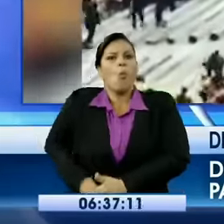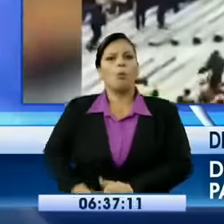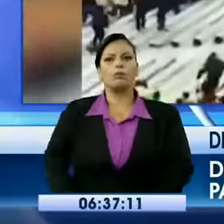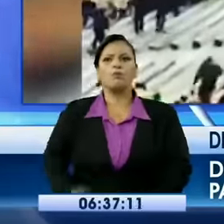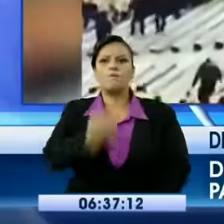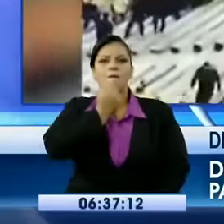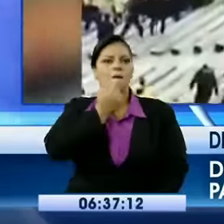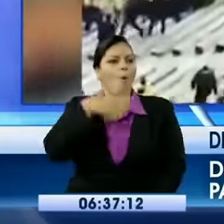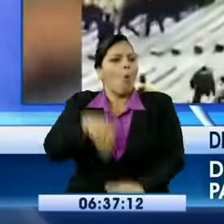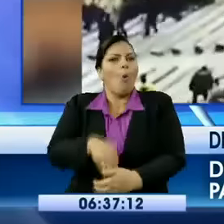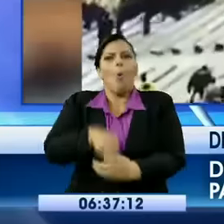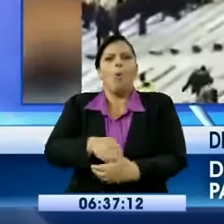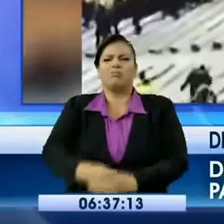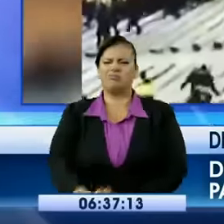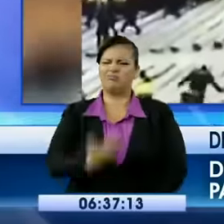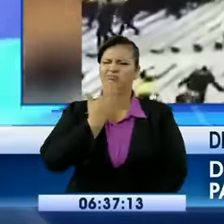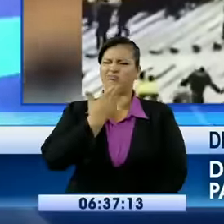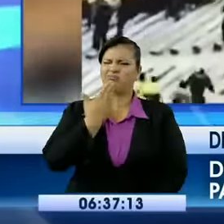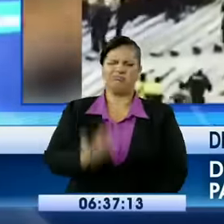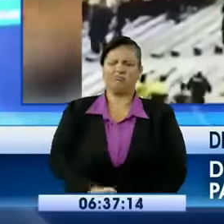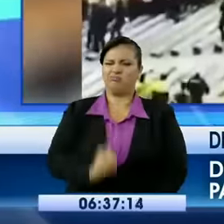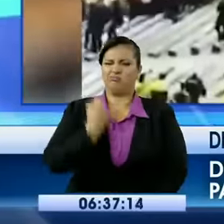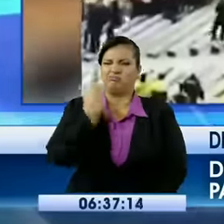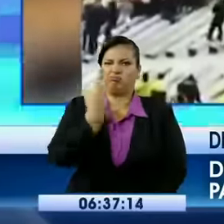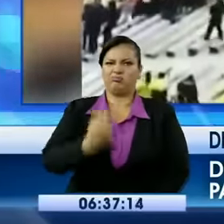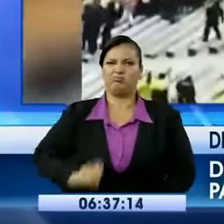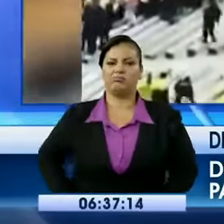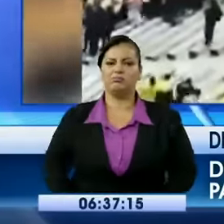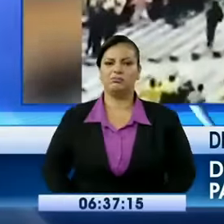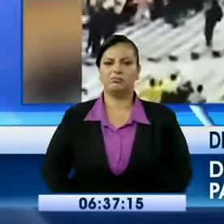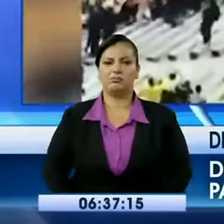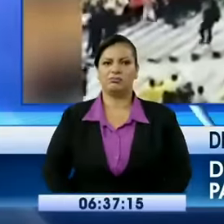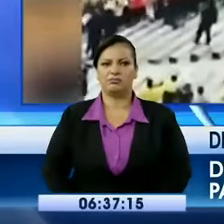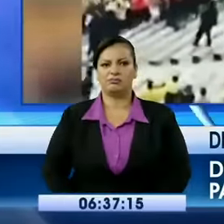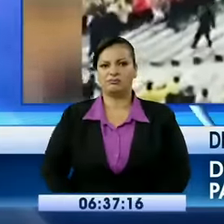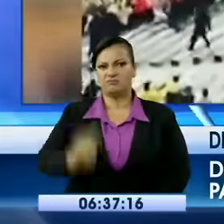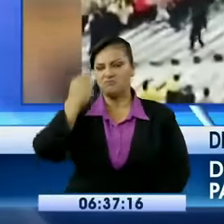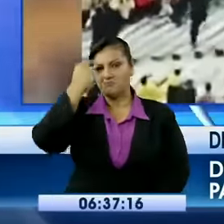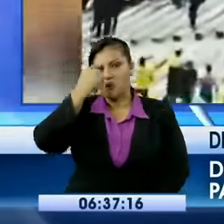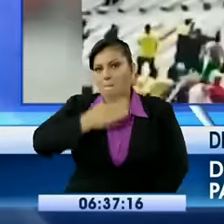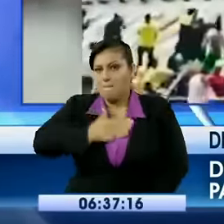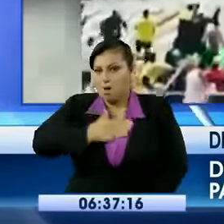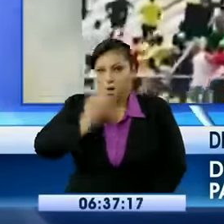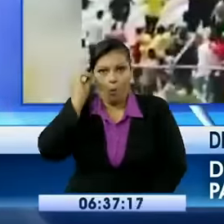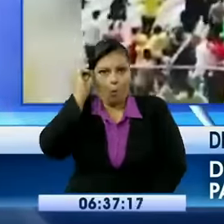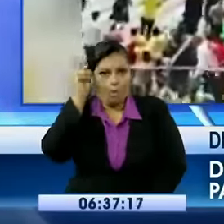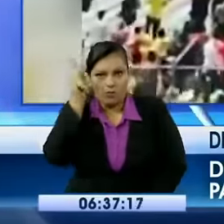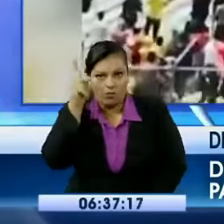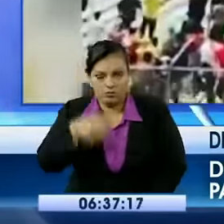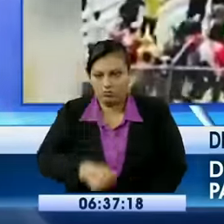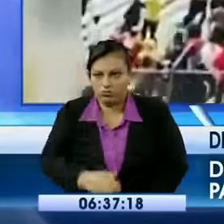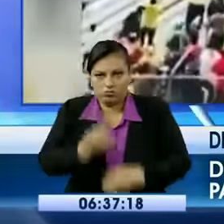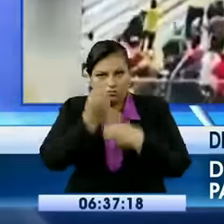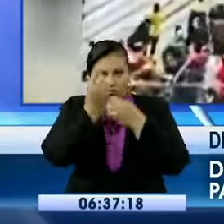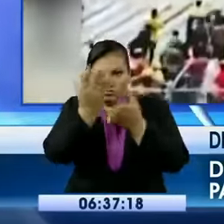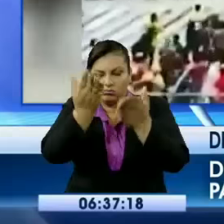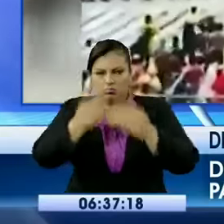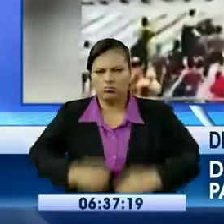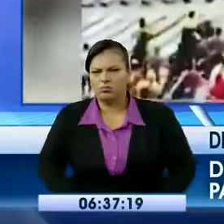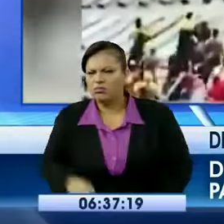mí, y es mi criterio y con esto concluyo, mi querida Luisa, eso es mandado a hacer, para mí, por desadaptados, por gente